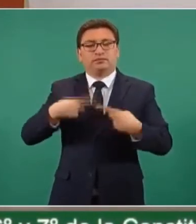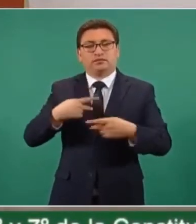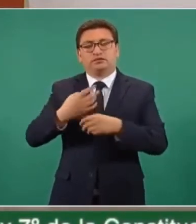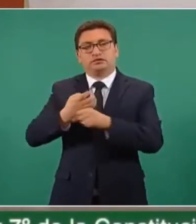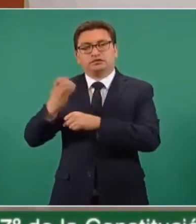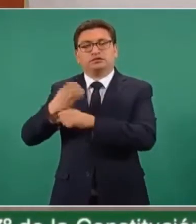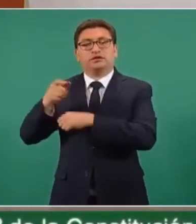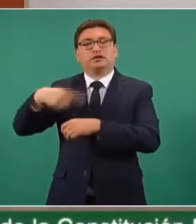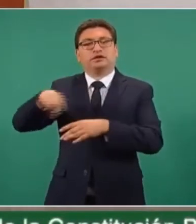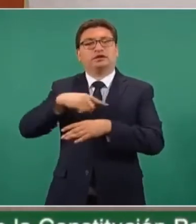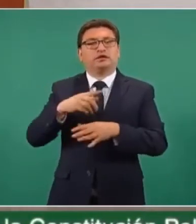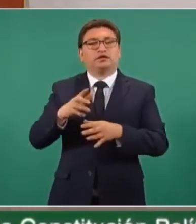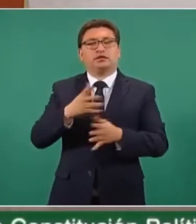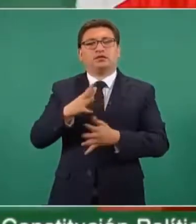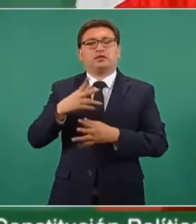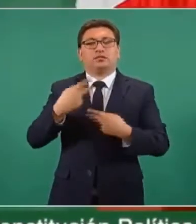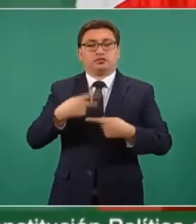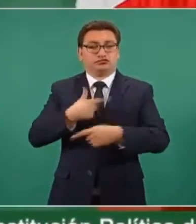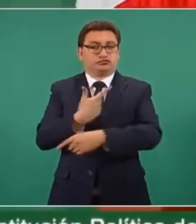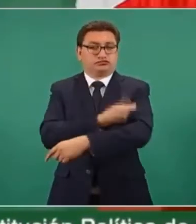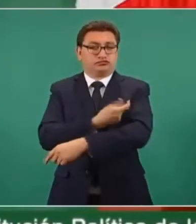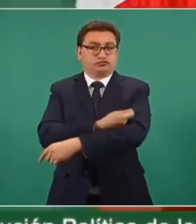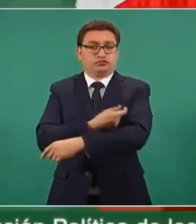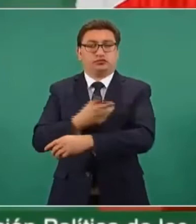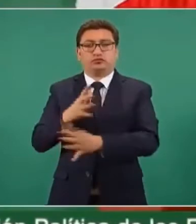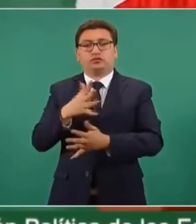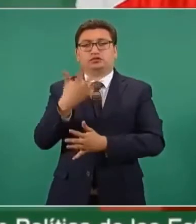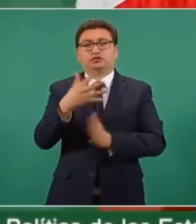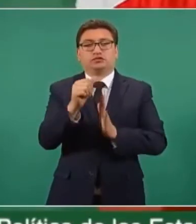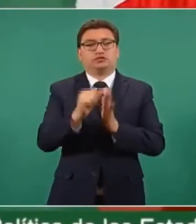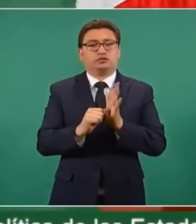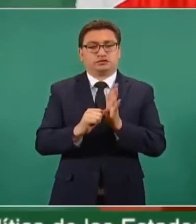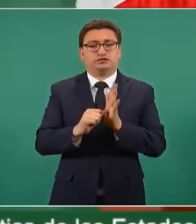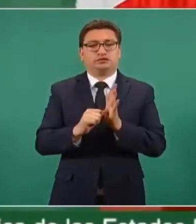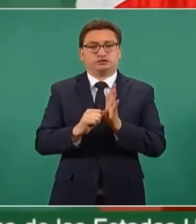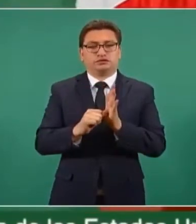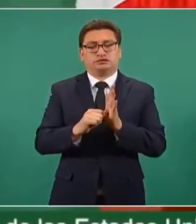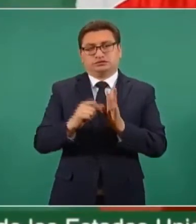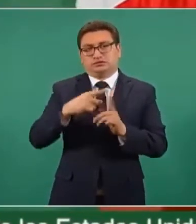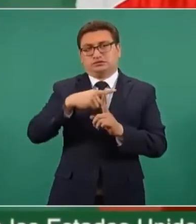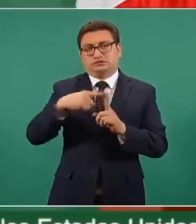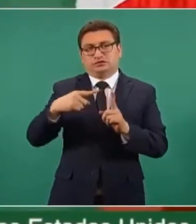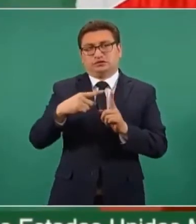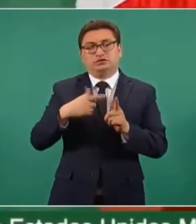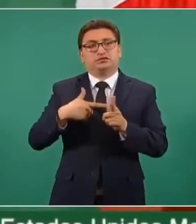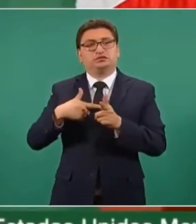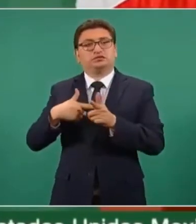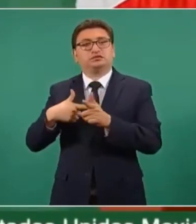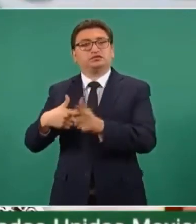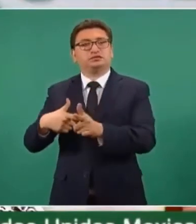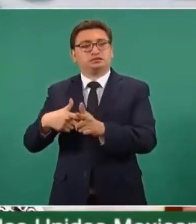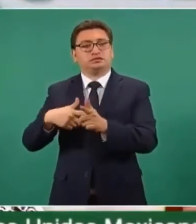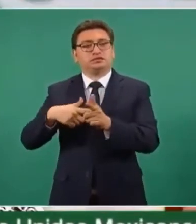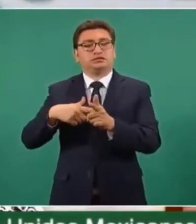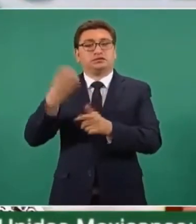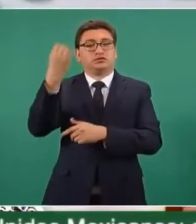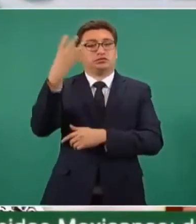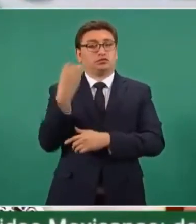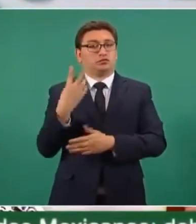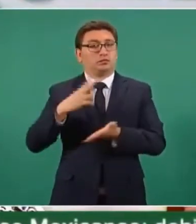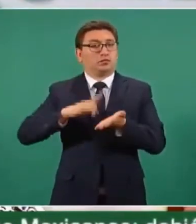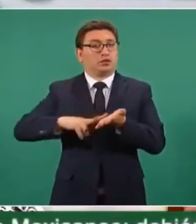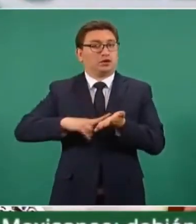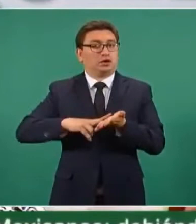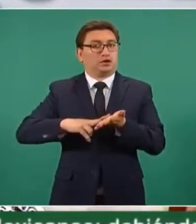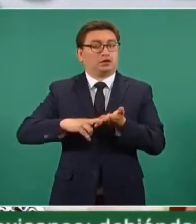llevaba al momento de que inició la vacunación cinco meses y medio consecutivos de semáforo verde, es decir, bajo